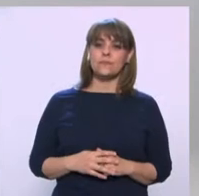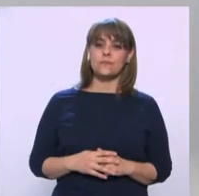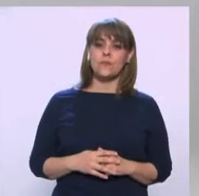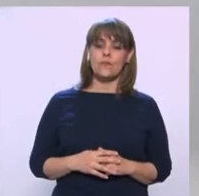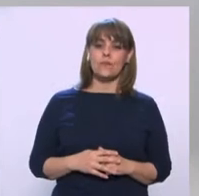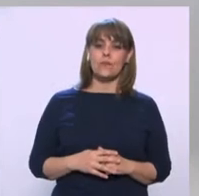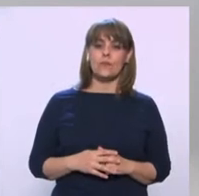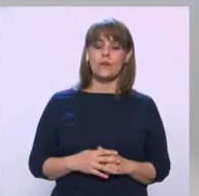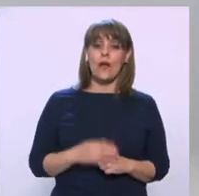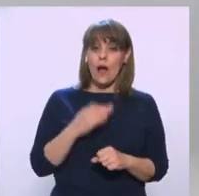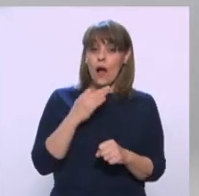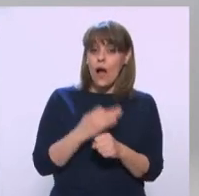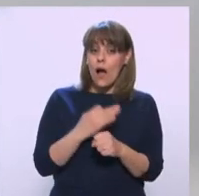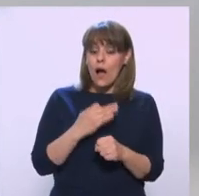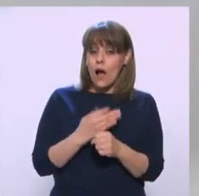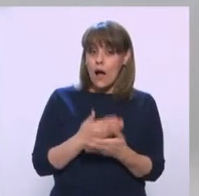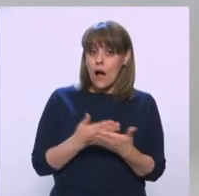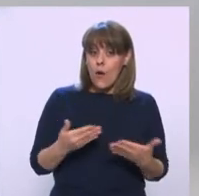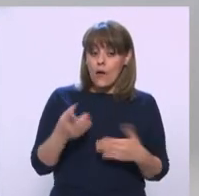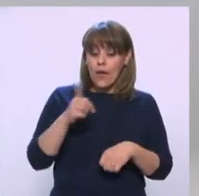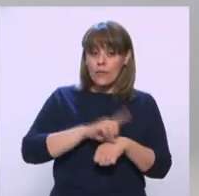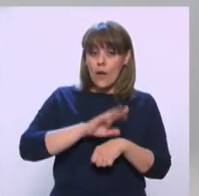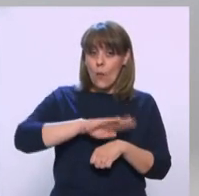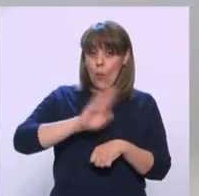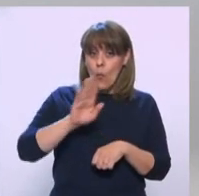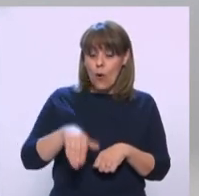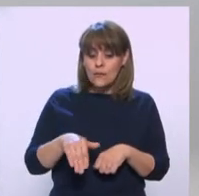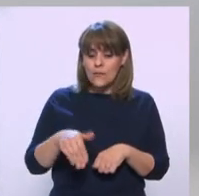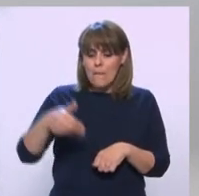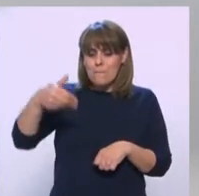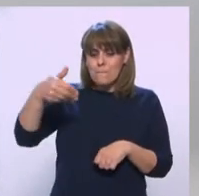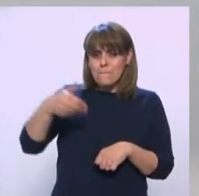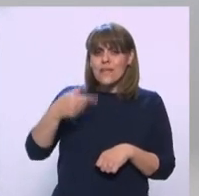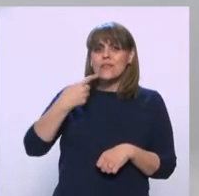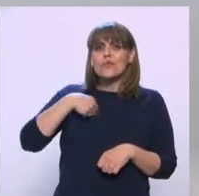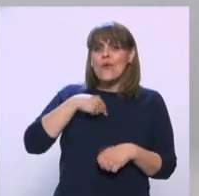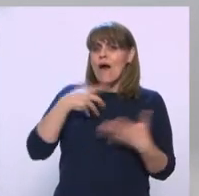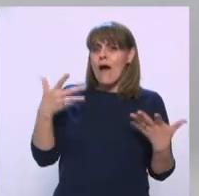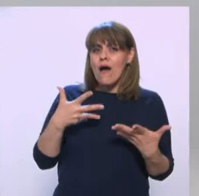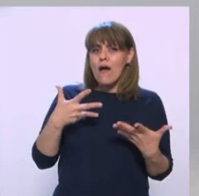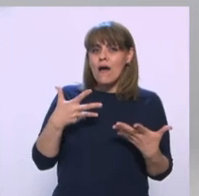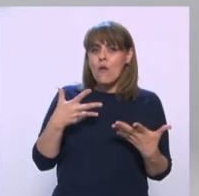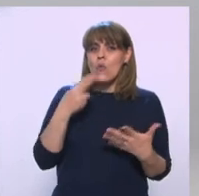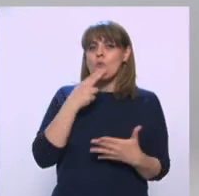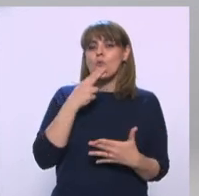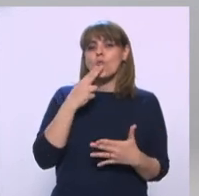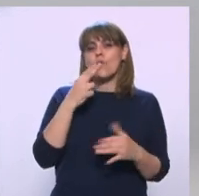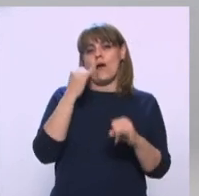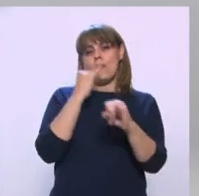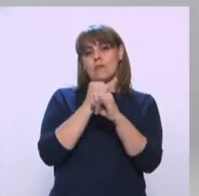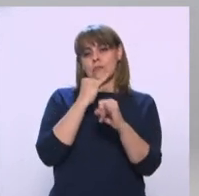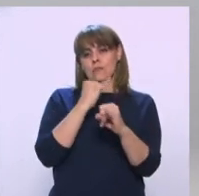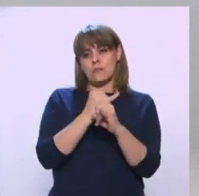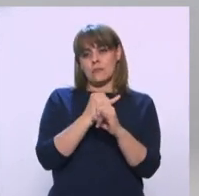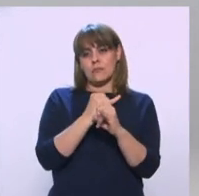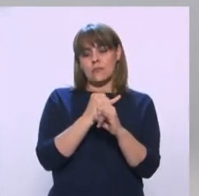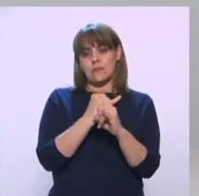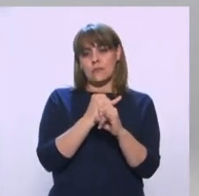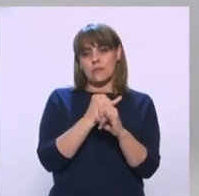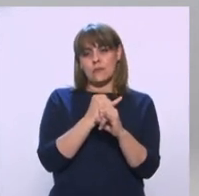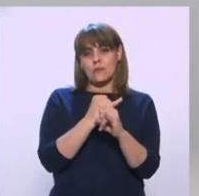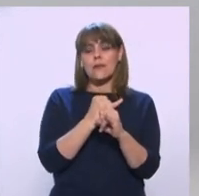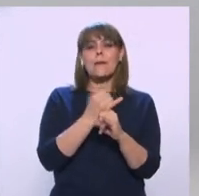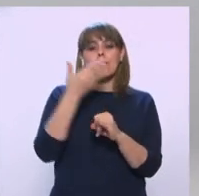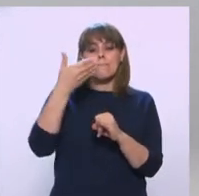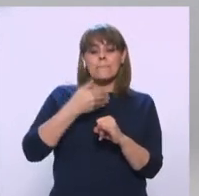En esta ocasión, el Día de Muertos nos convoca a la virtualidad. nos convoca a